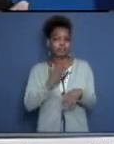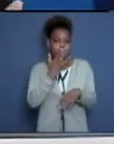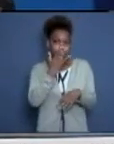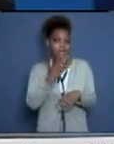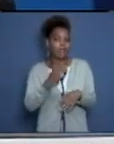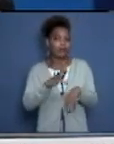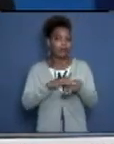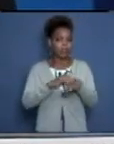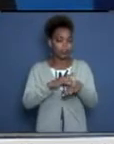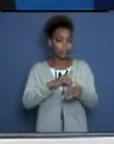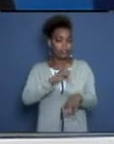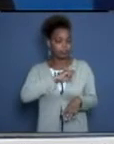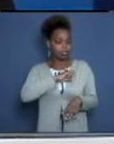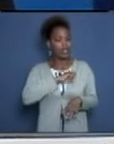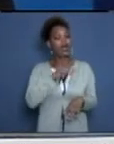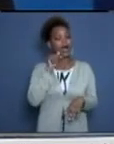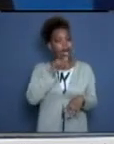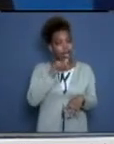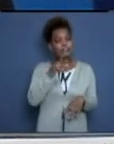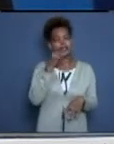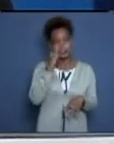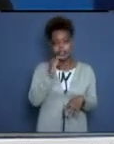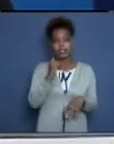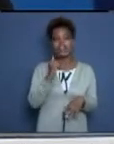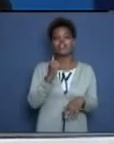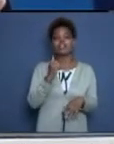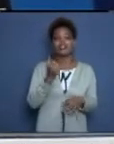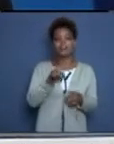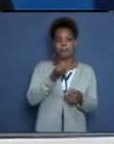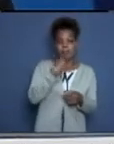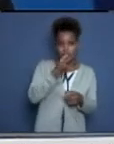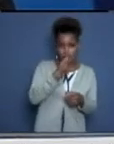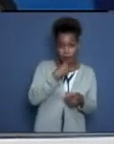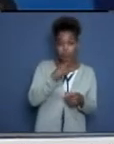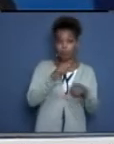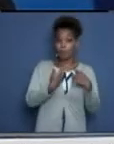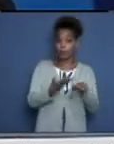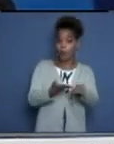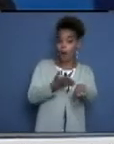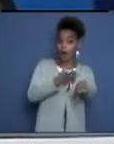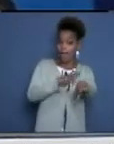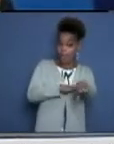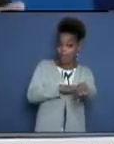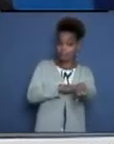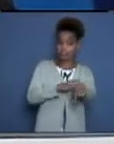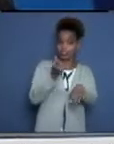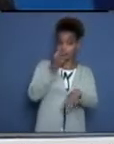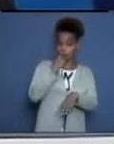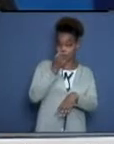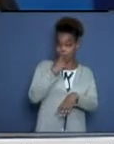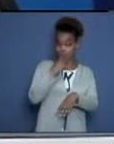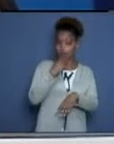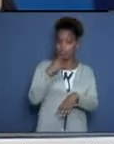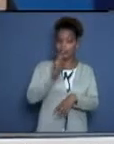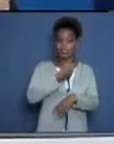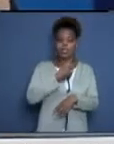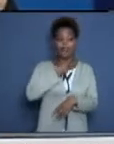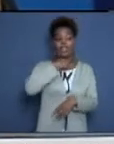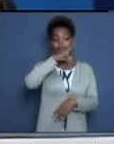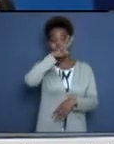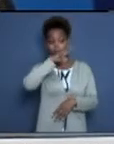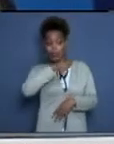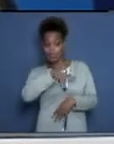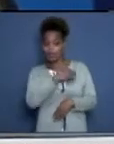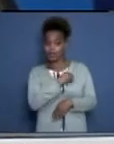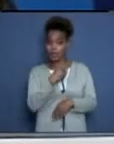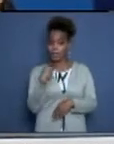antibiótico. Pero eso tiene que ser bajo una evaluación médica y una prescripción médica apropiada. Y, obviamente,